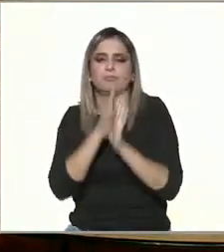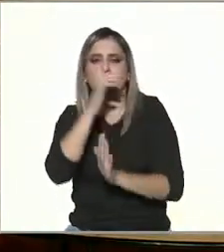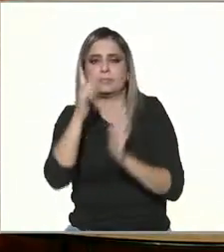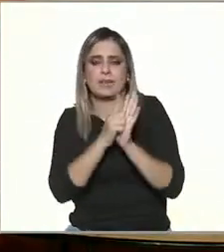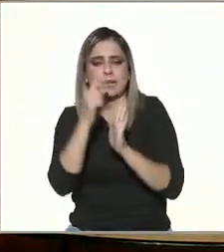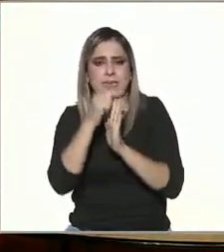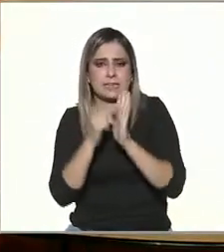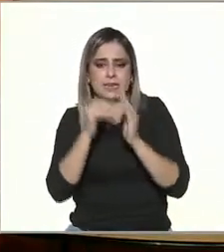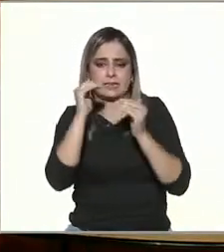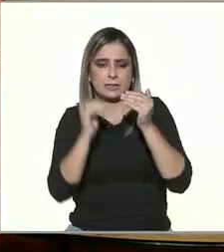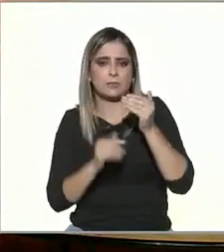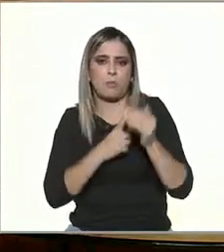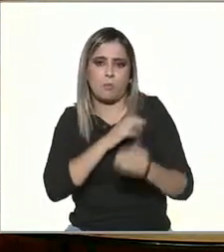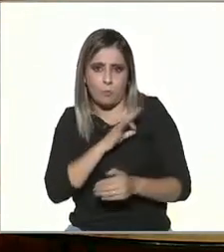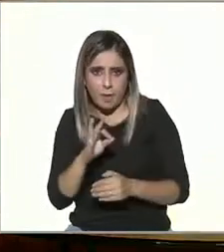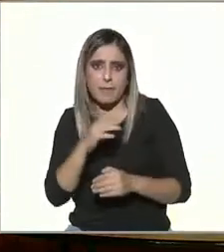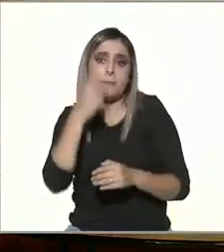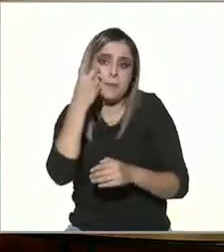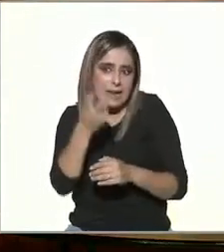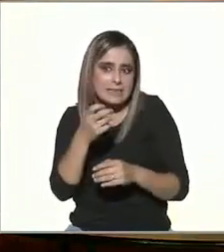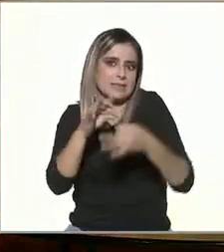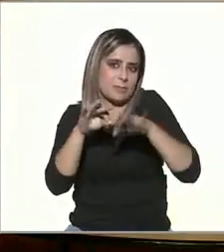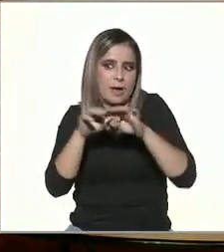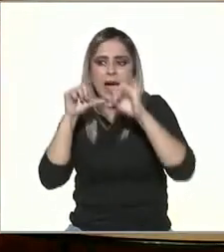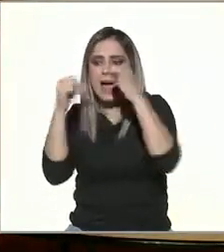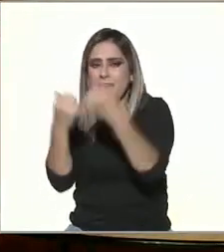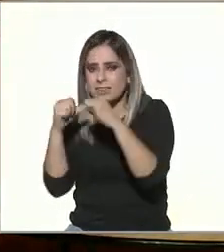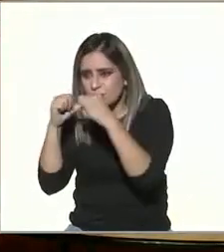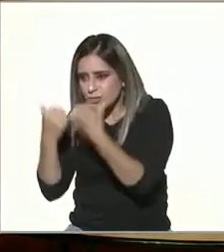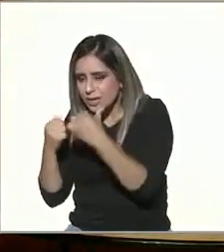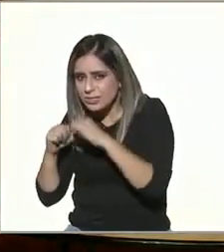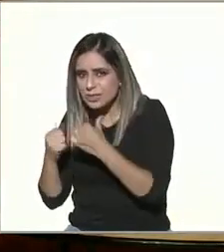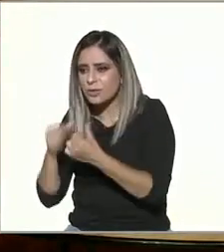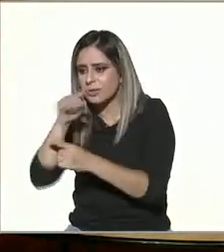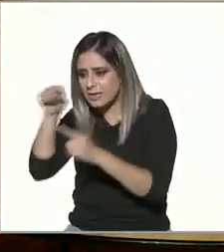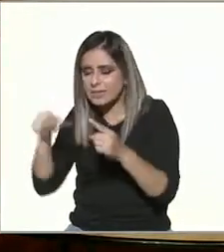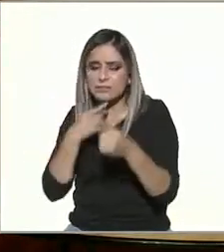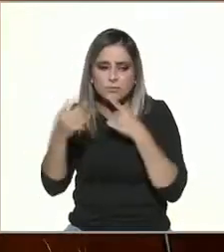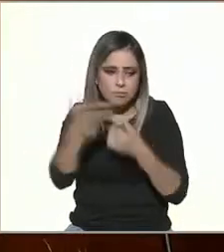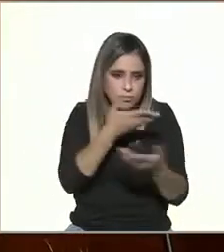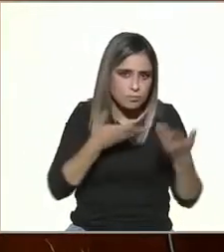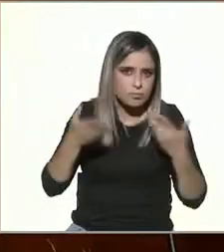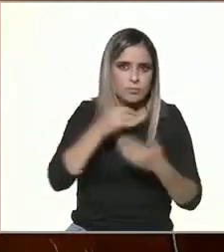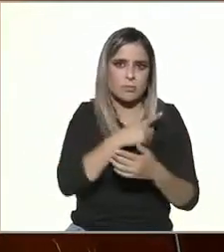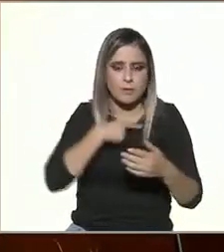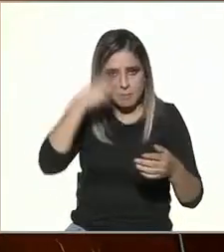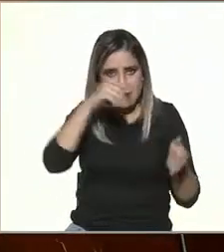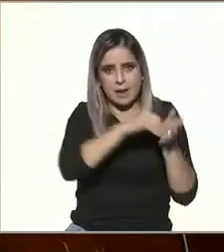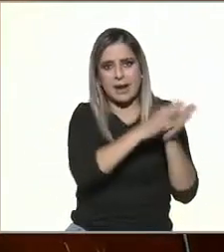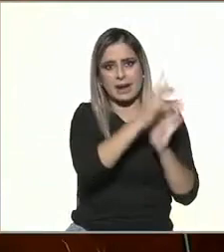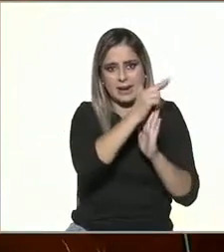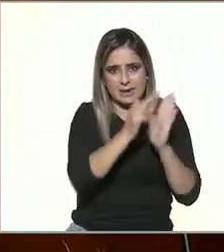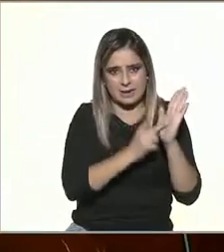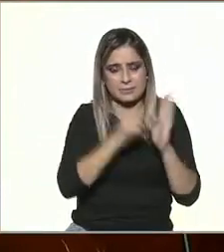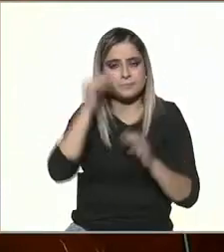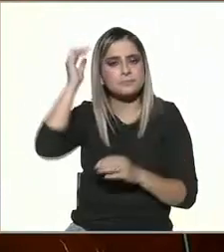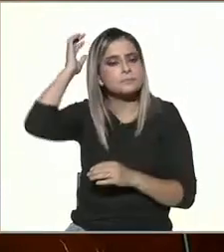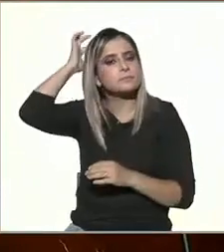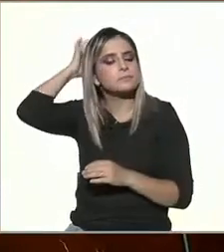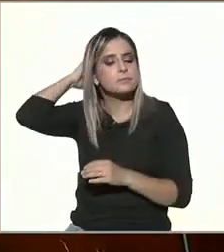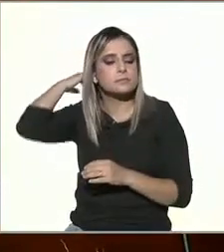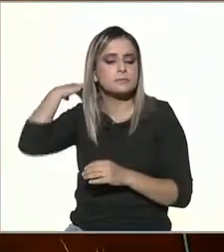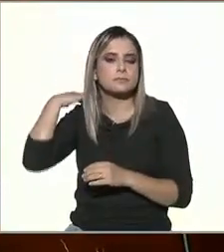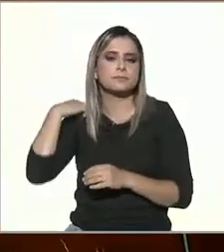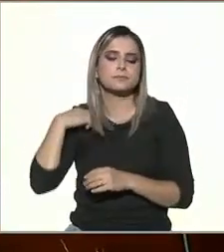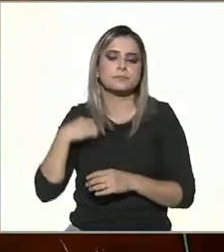existen las asociaciones y hablo para la mía la asociación de internet mexicana muy bien Luis Ángel ahora que